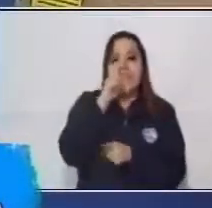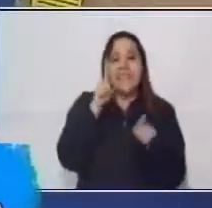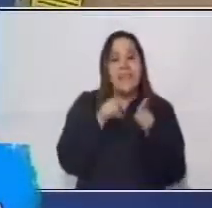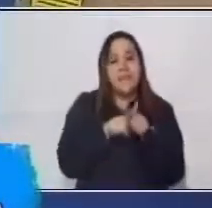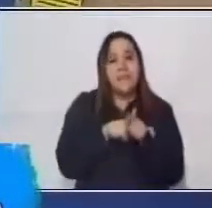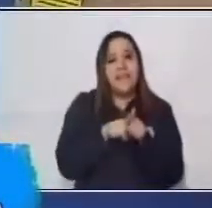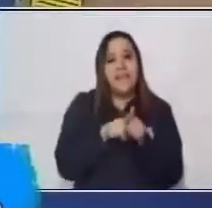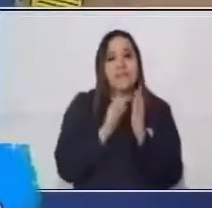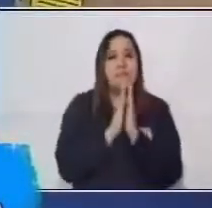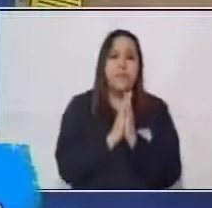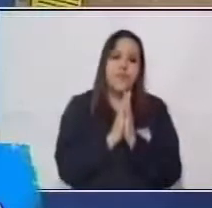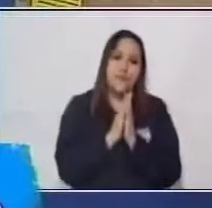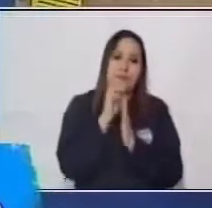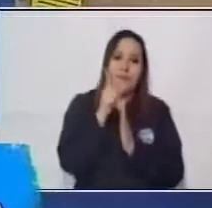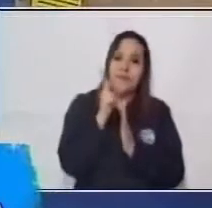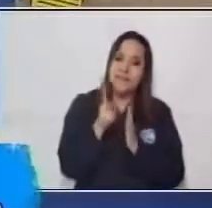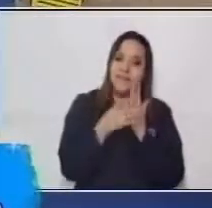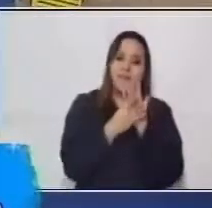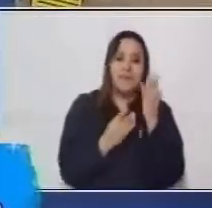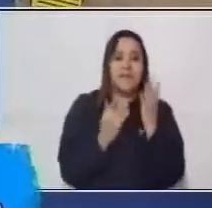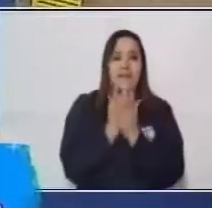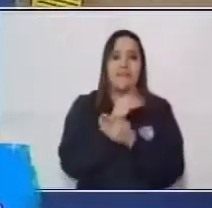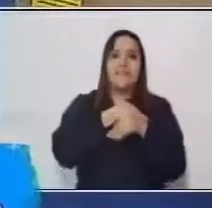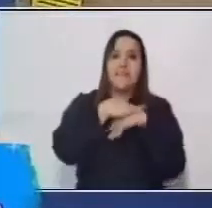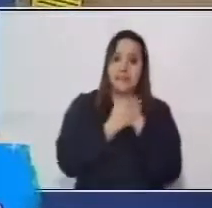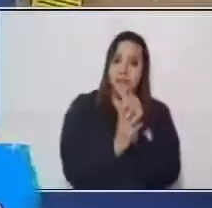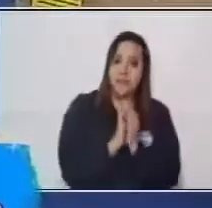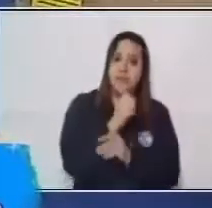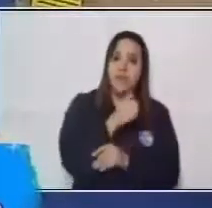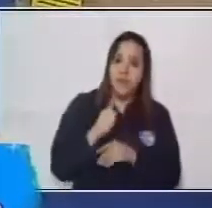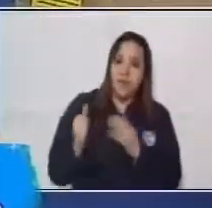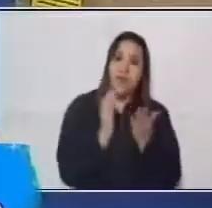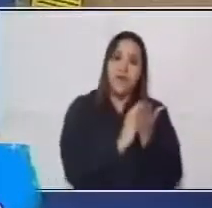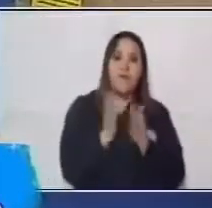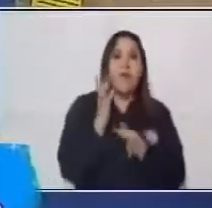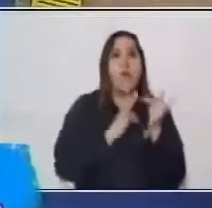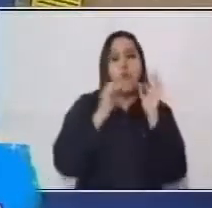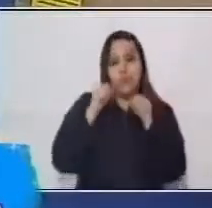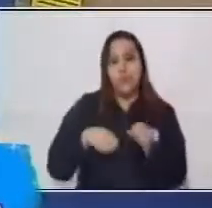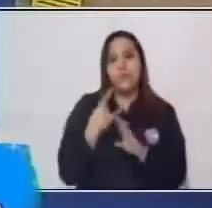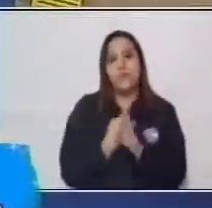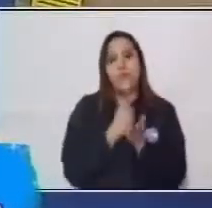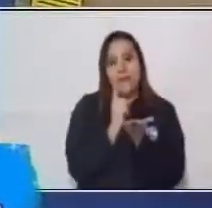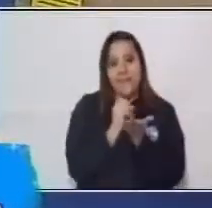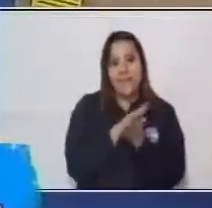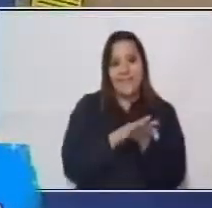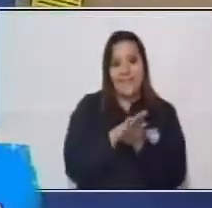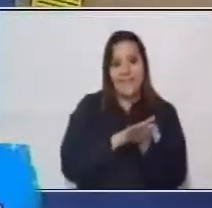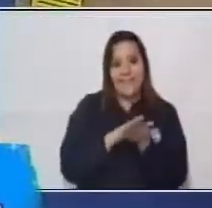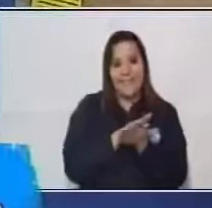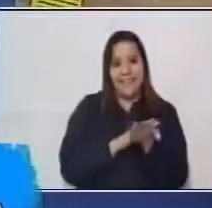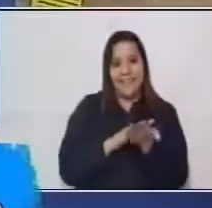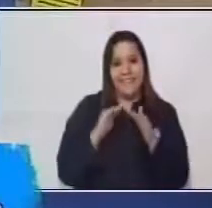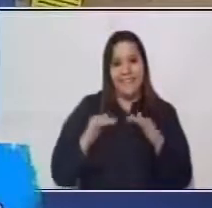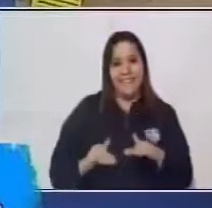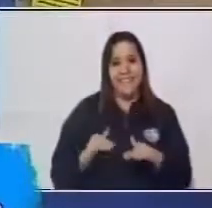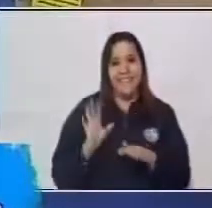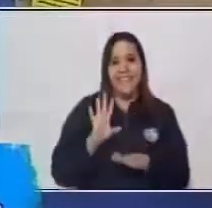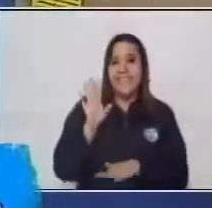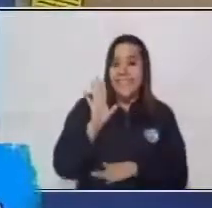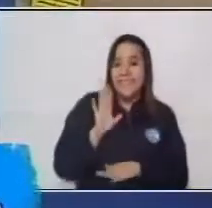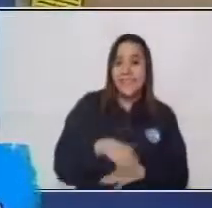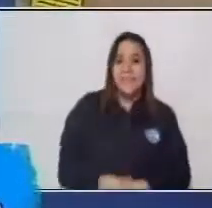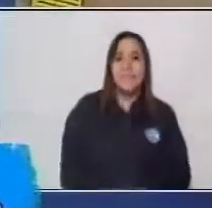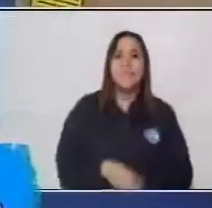recomendamos siempre lavarte las manos con agua y jabón o si no tienes, pues con gel. Mucho